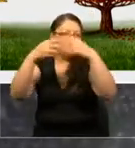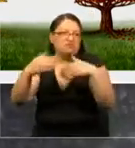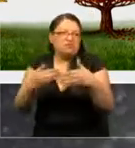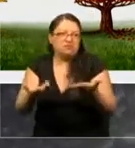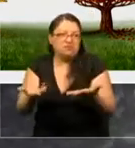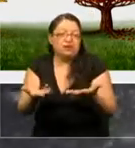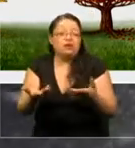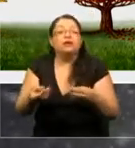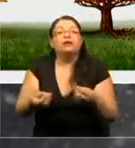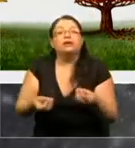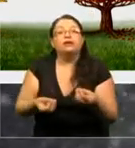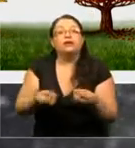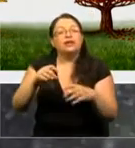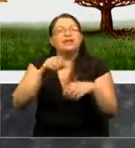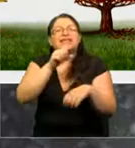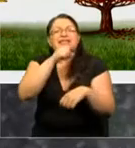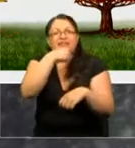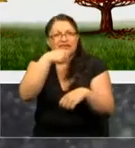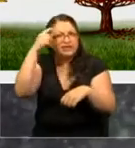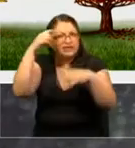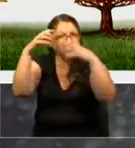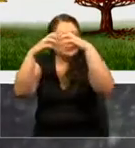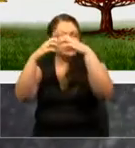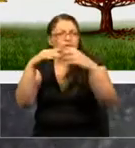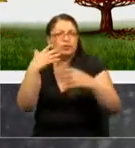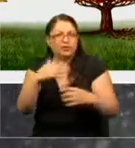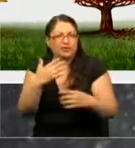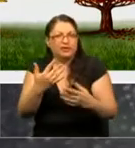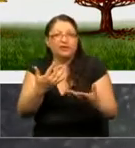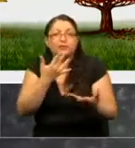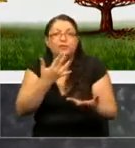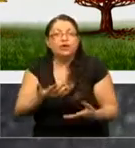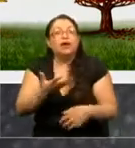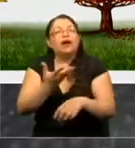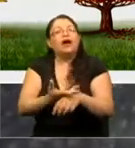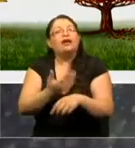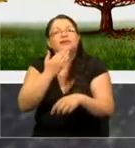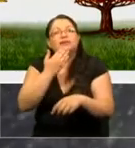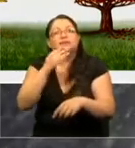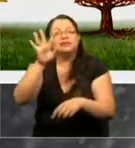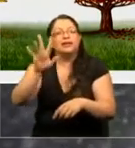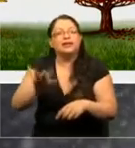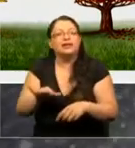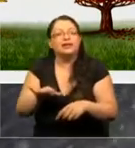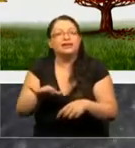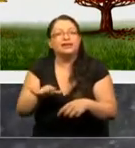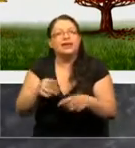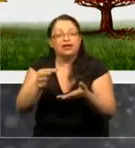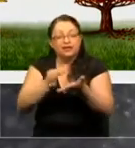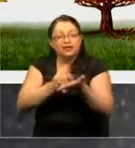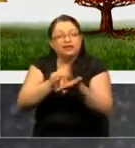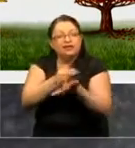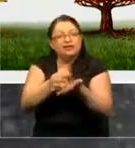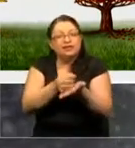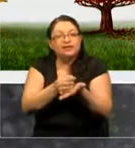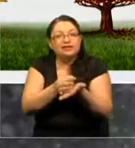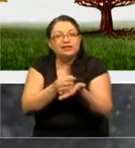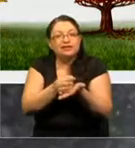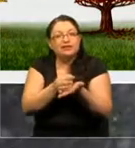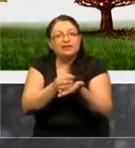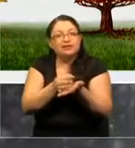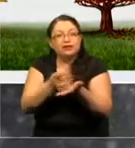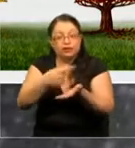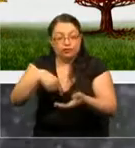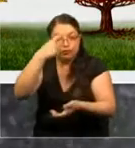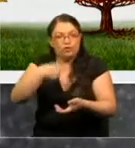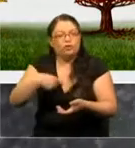el envejecimiento es particularmente importante para el cerebro porque hay una característica de un tipo de células en nuestro organismo,